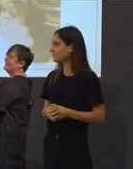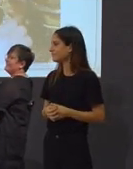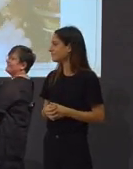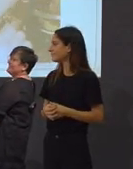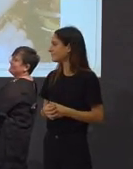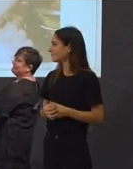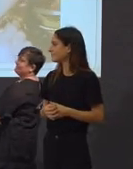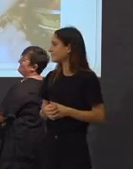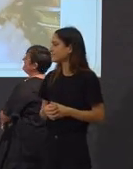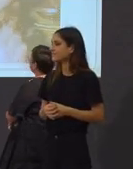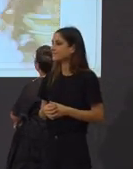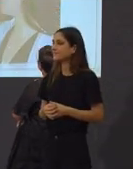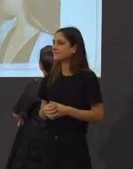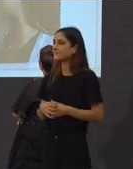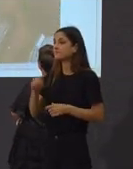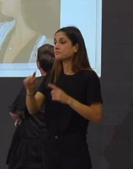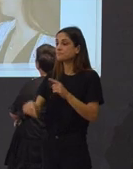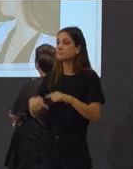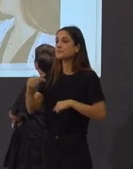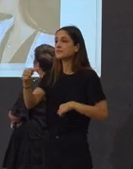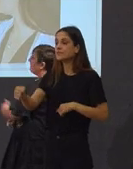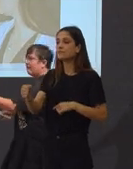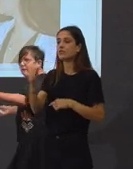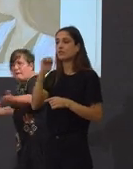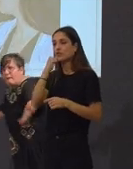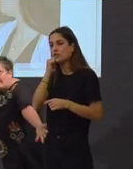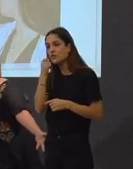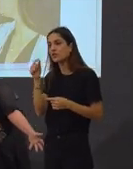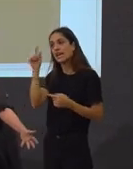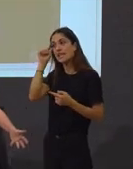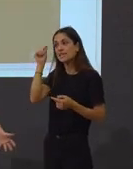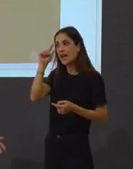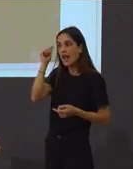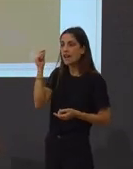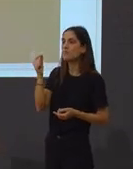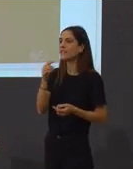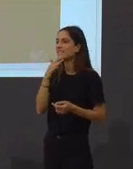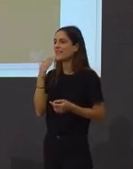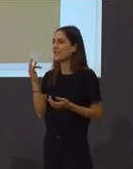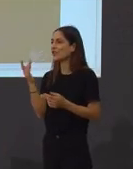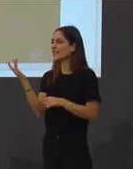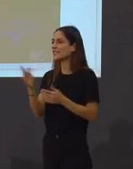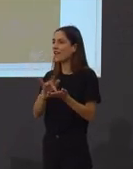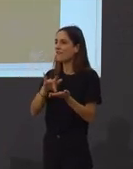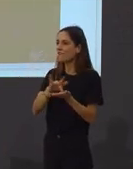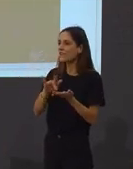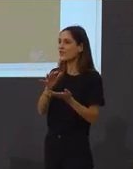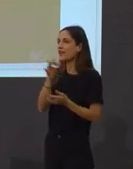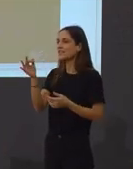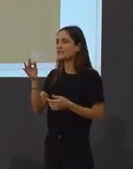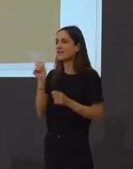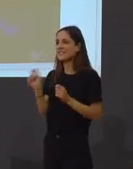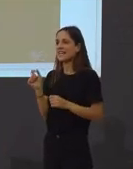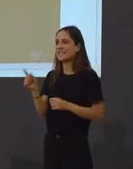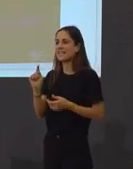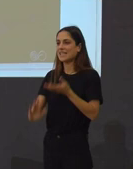Tras ella hubo frutas, almendras, las deliciosas filloas y la tradicional queimada.